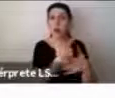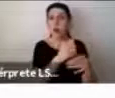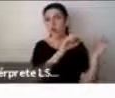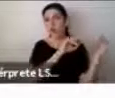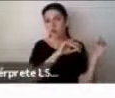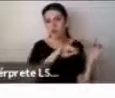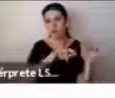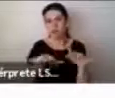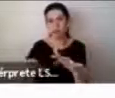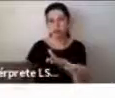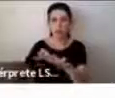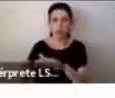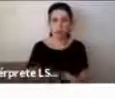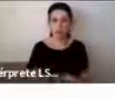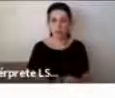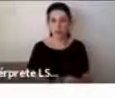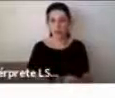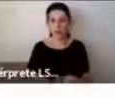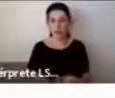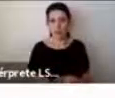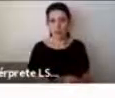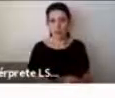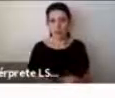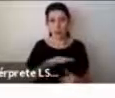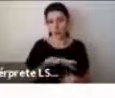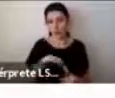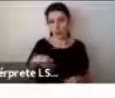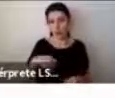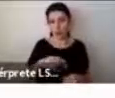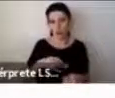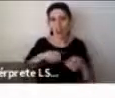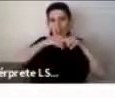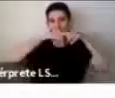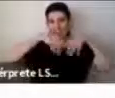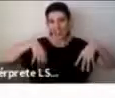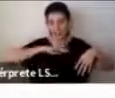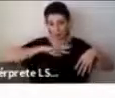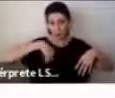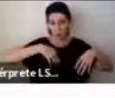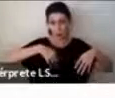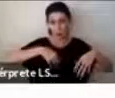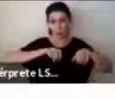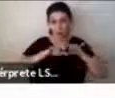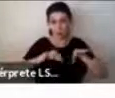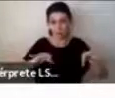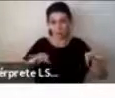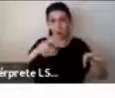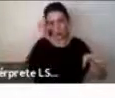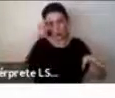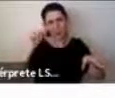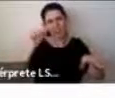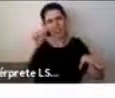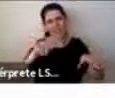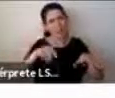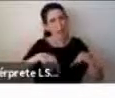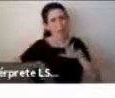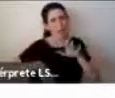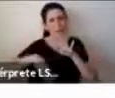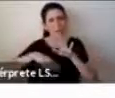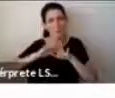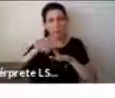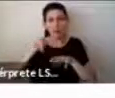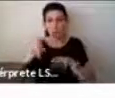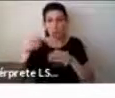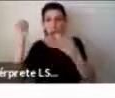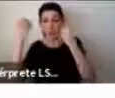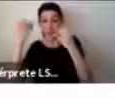Una cosa es lo que nosotros podamos divulgar dentro de nuestras redes, pero esto es algo que va más allá. Si ustedes aprenden un